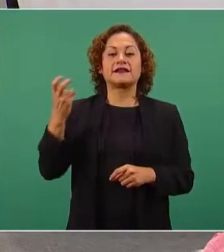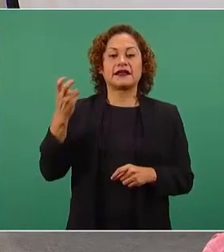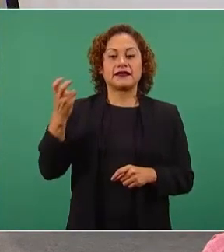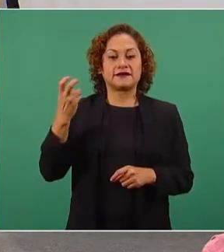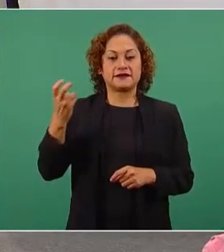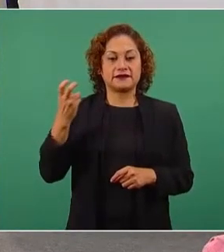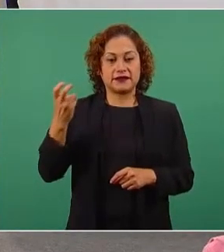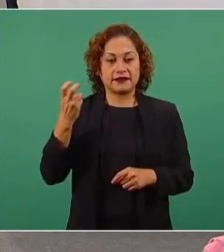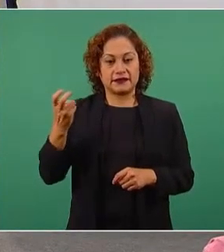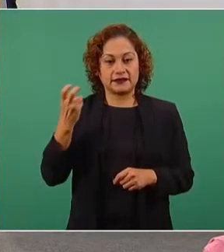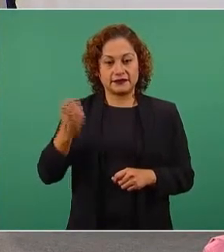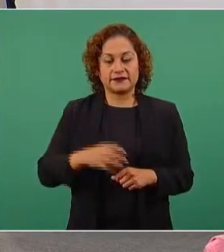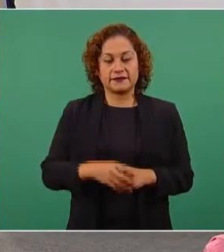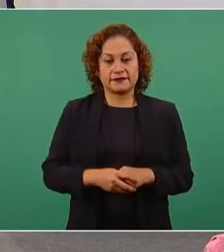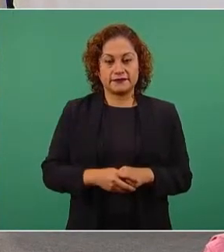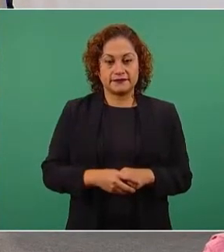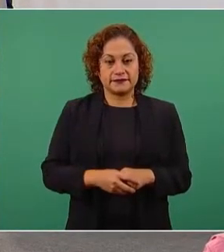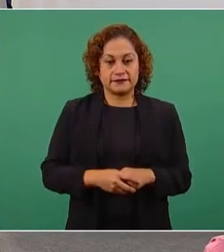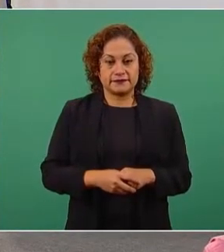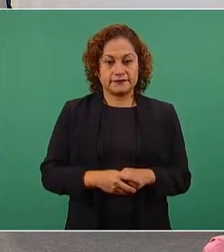es esta, esta fue la que vi.